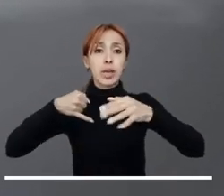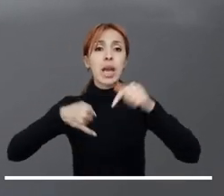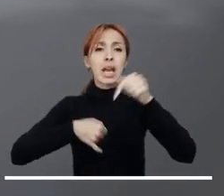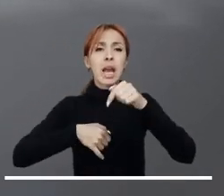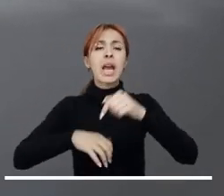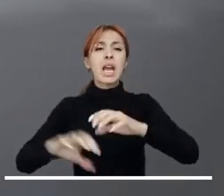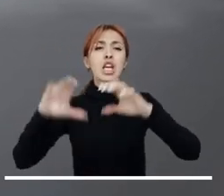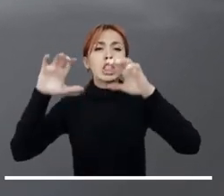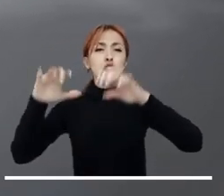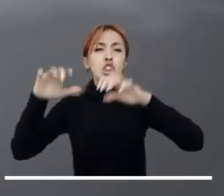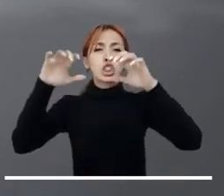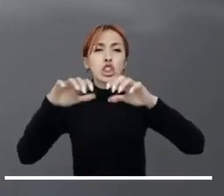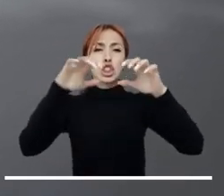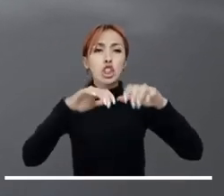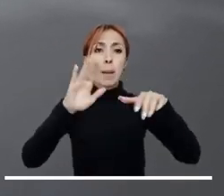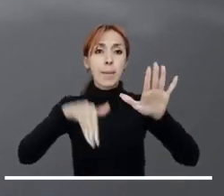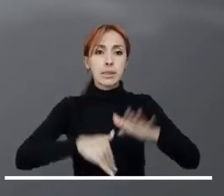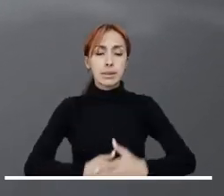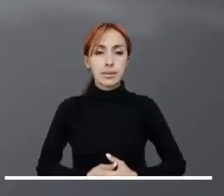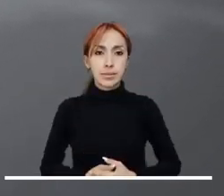las lluvias más notables.